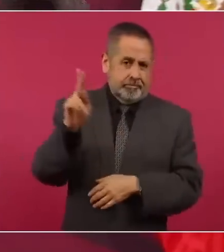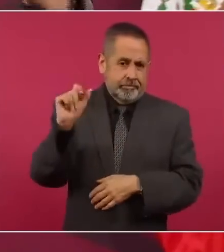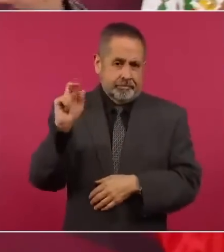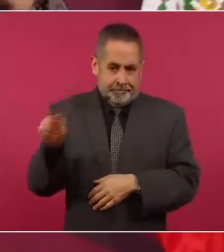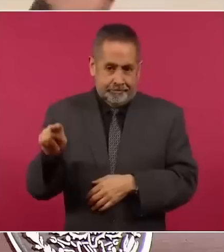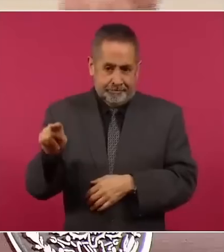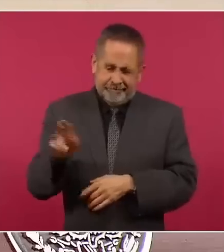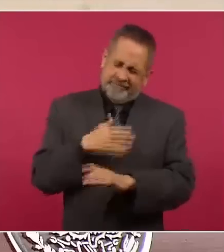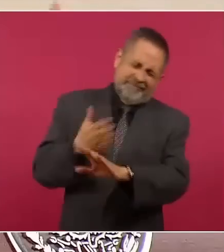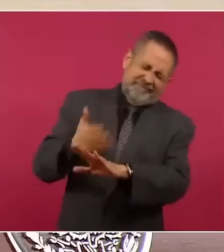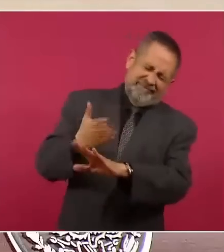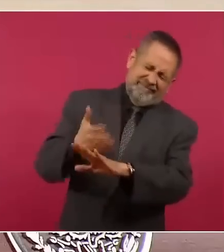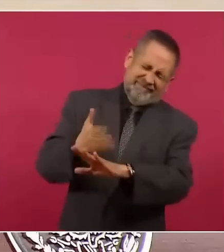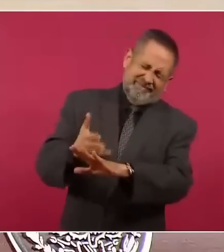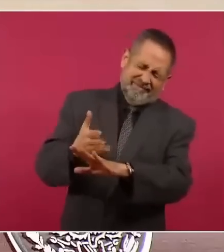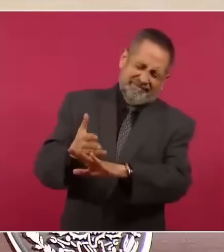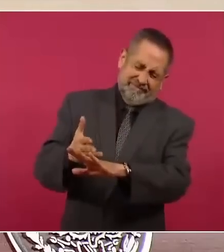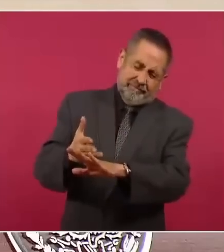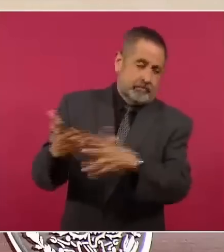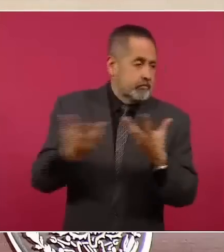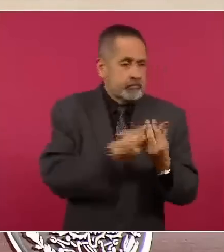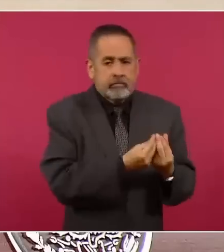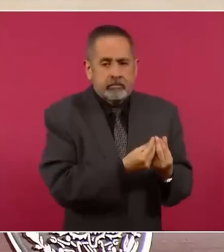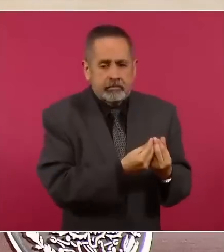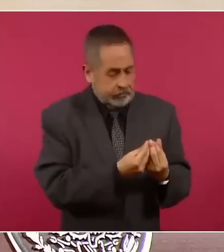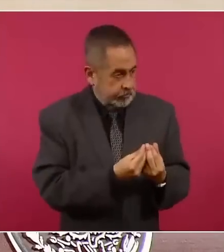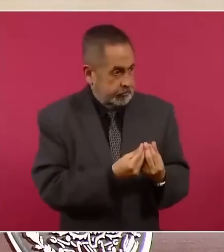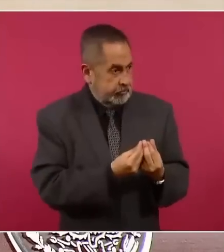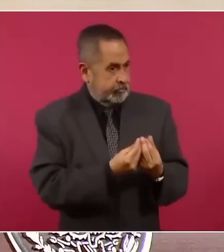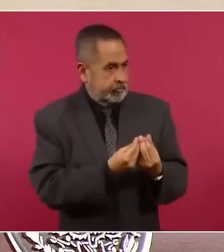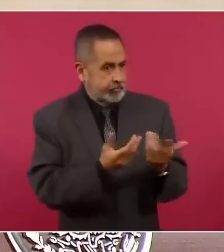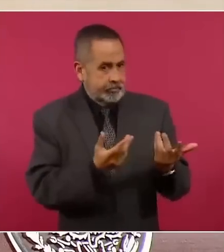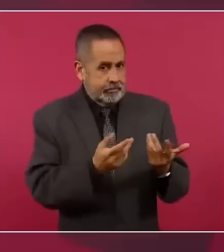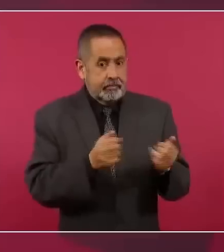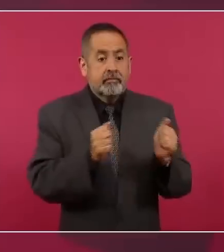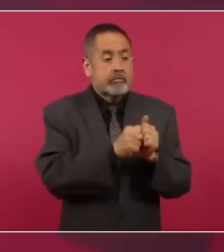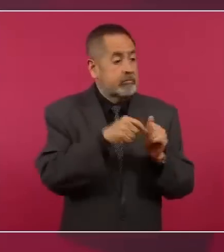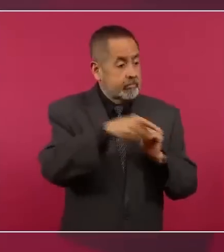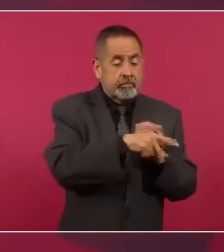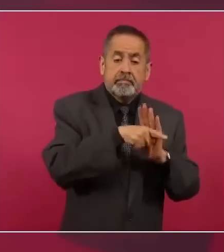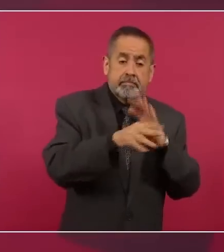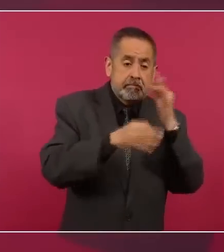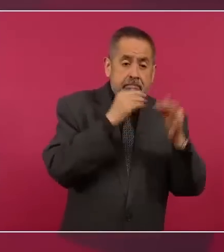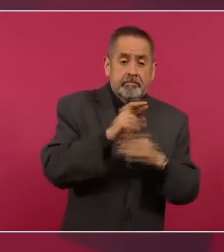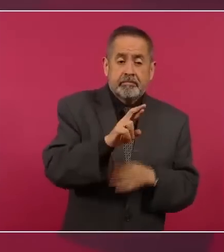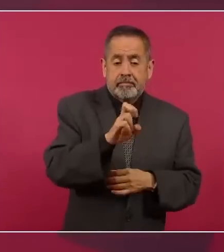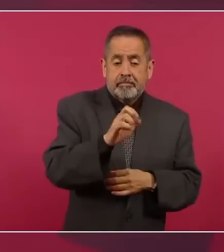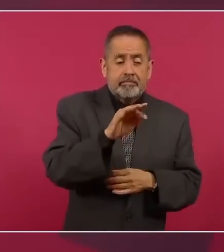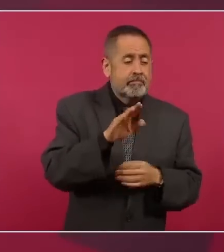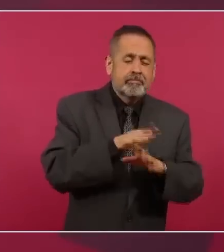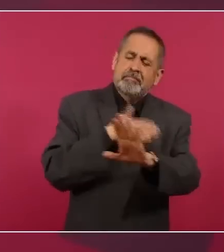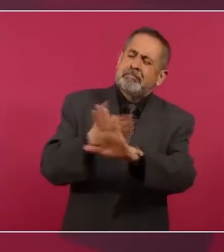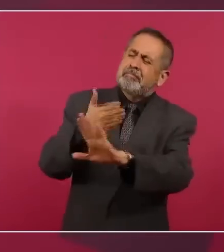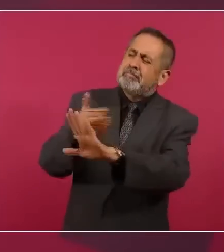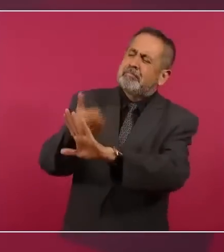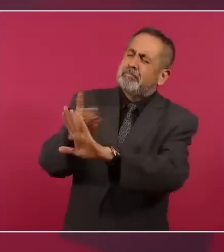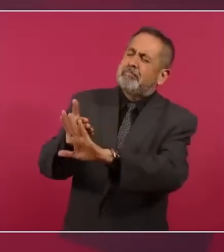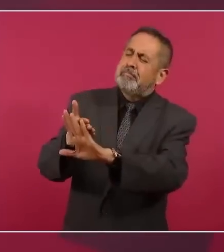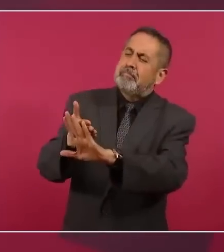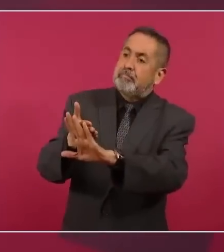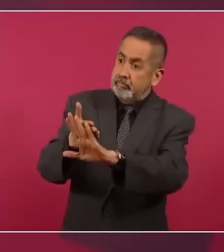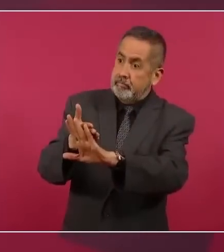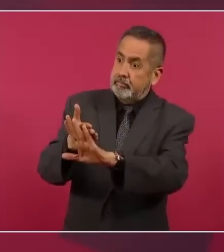acompañada la campaña por reforma. Y ahora veo a Morera